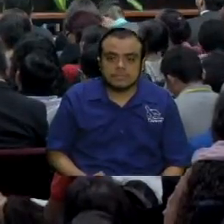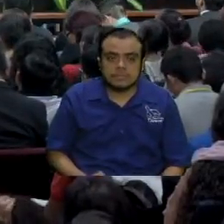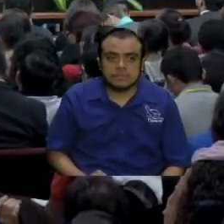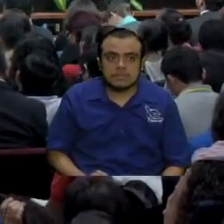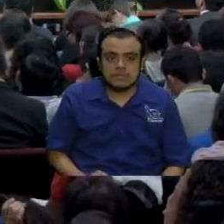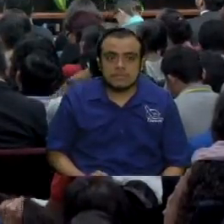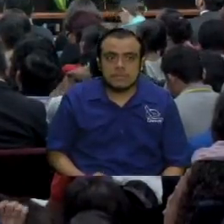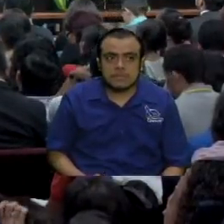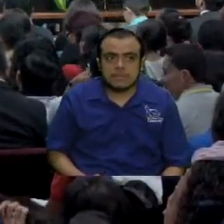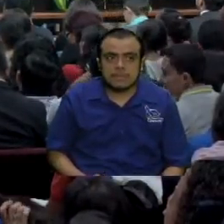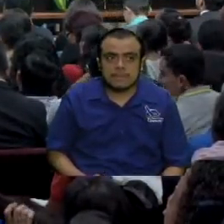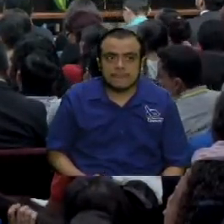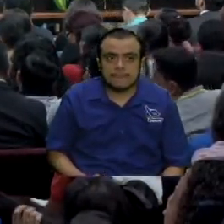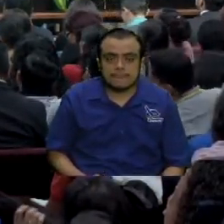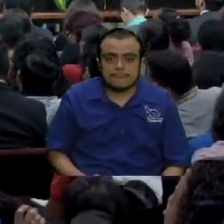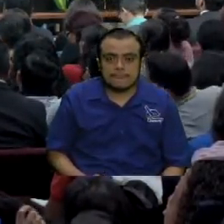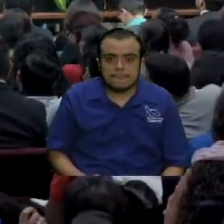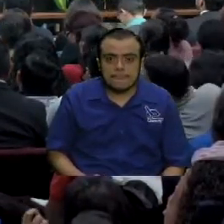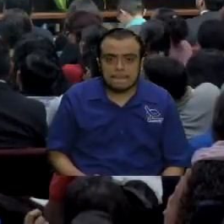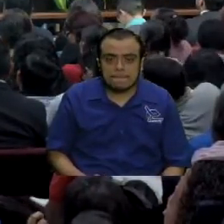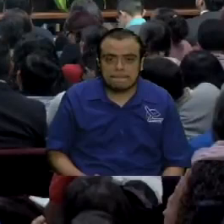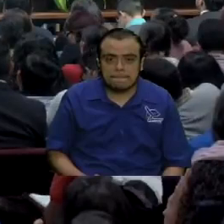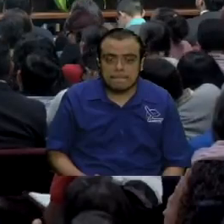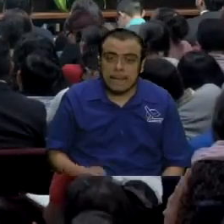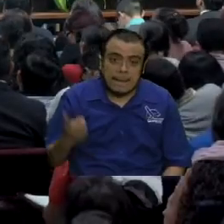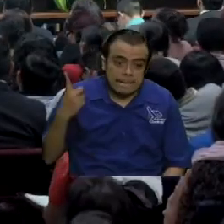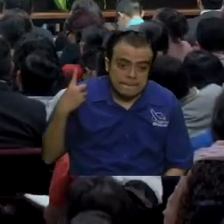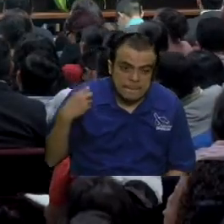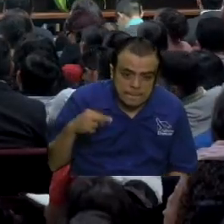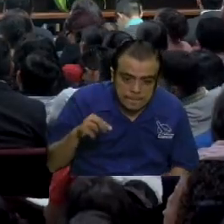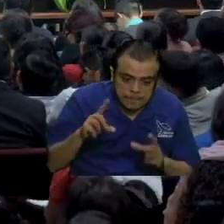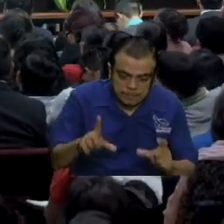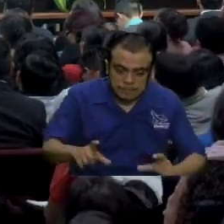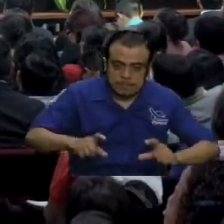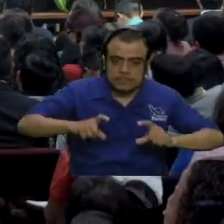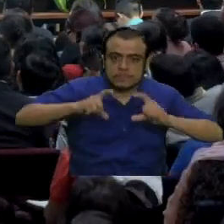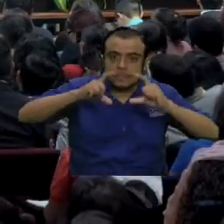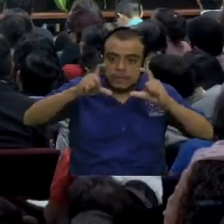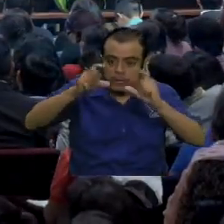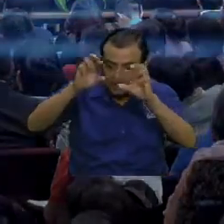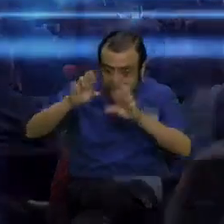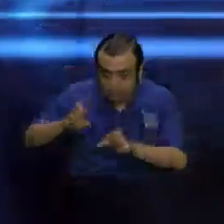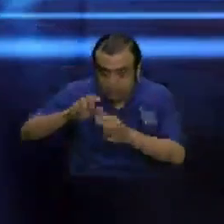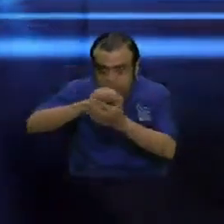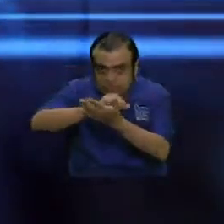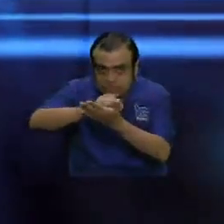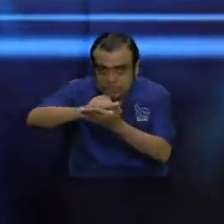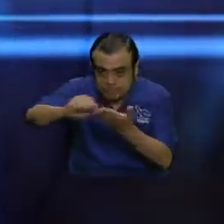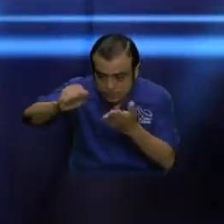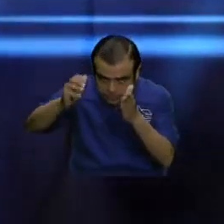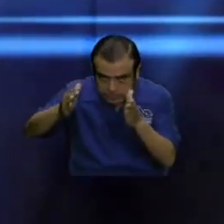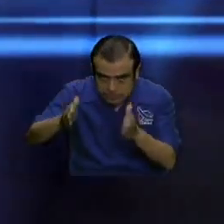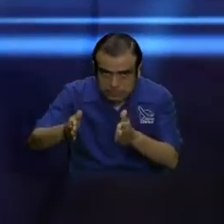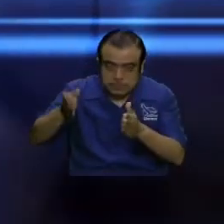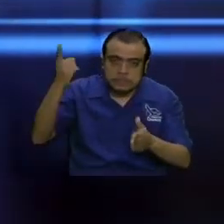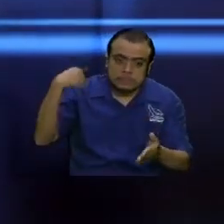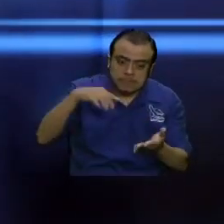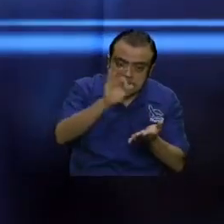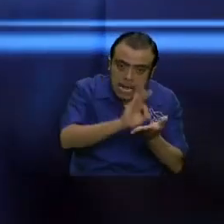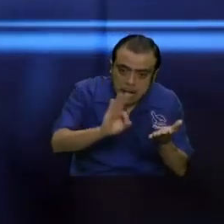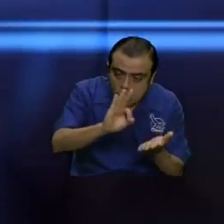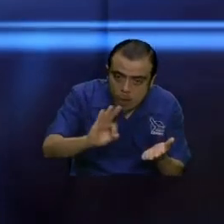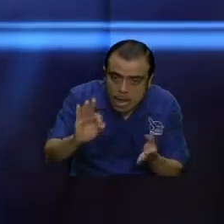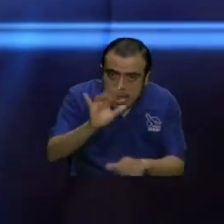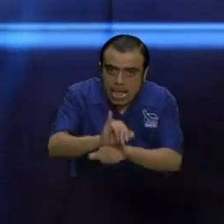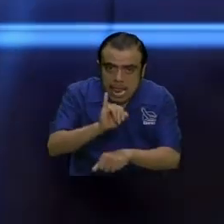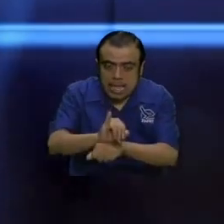Entonces, a fin de capacitar a los santos para la hora del ministerio